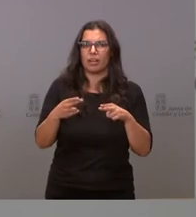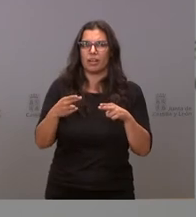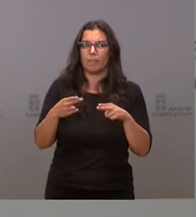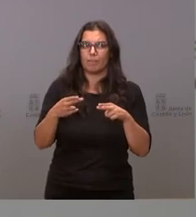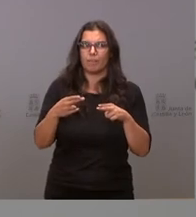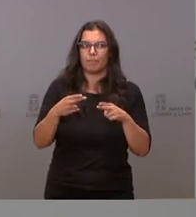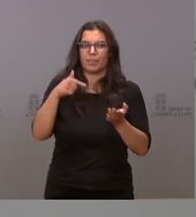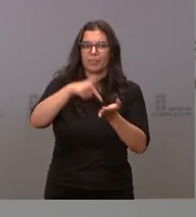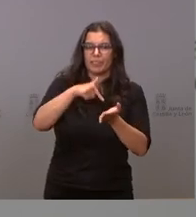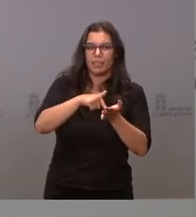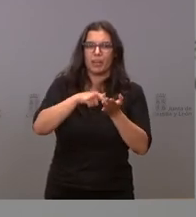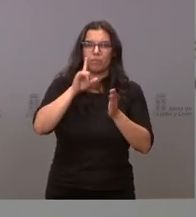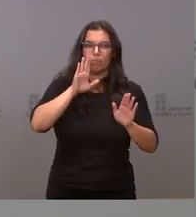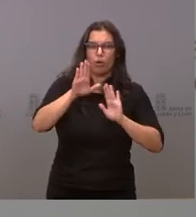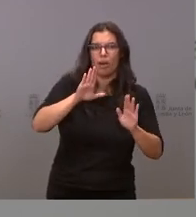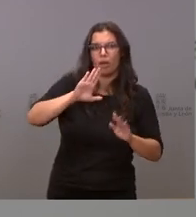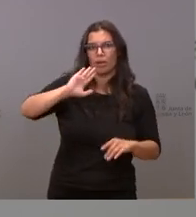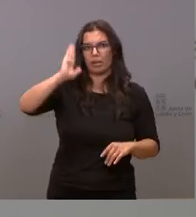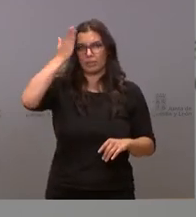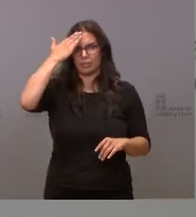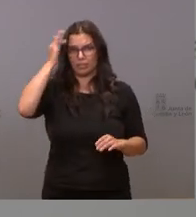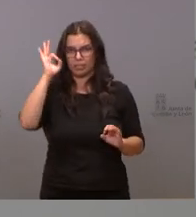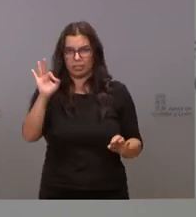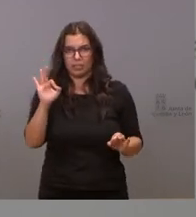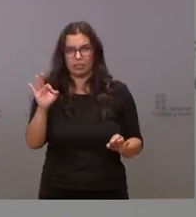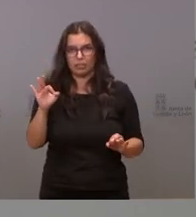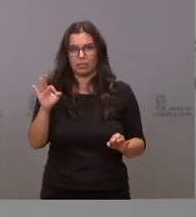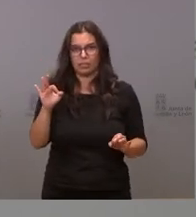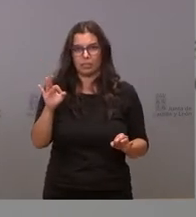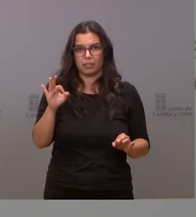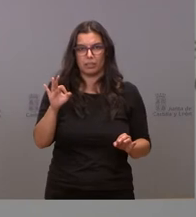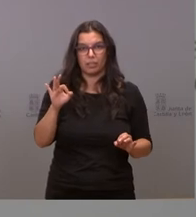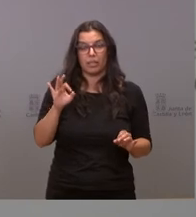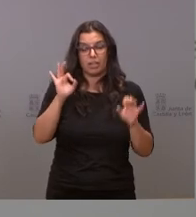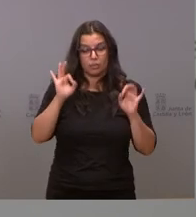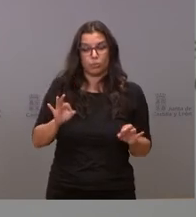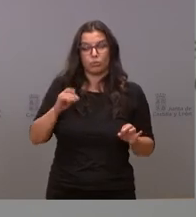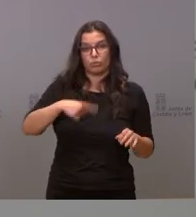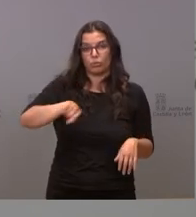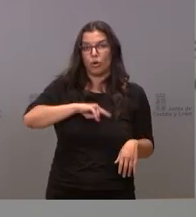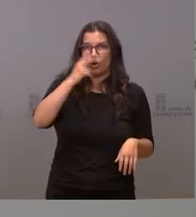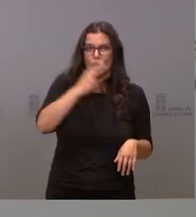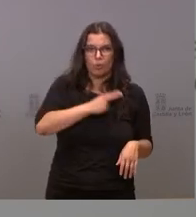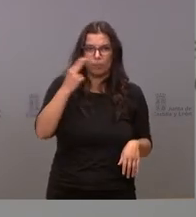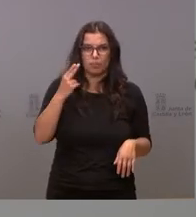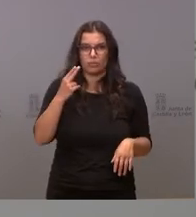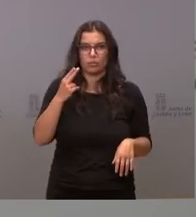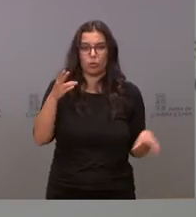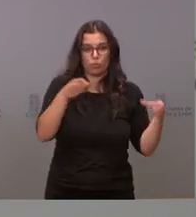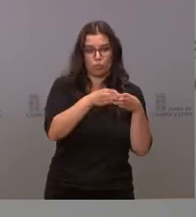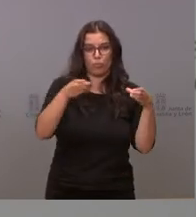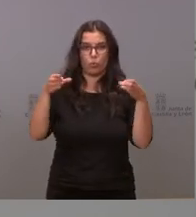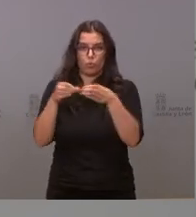fiscal moderada e inteligente y ha sido un compromiso de las dos fuerzas